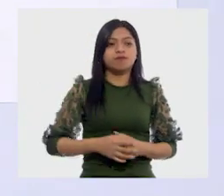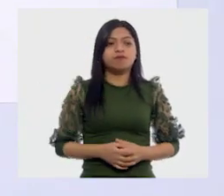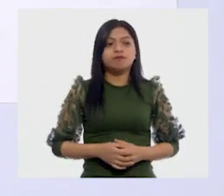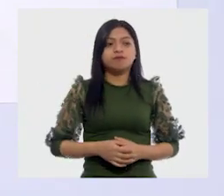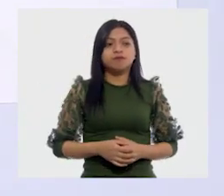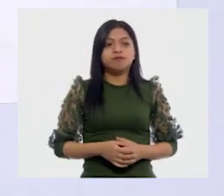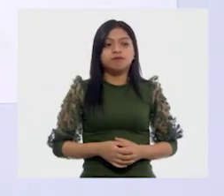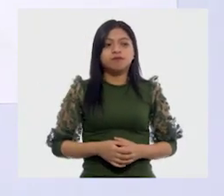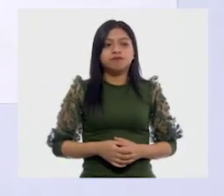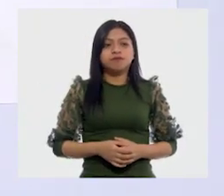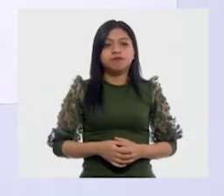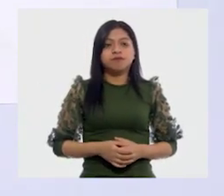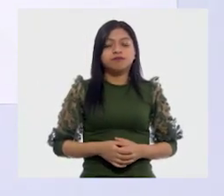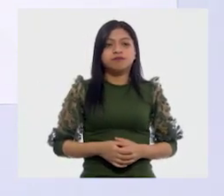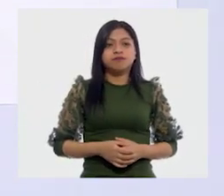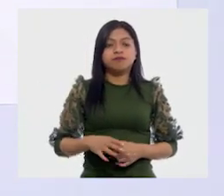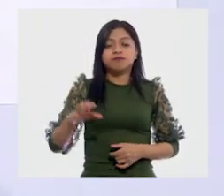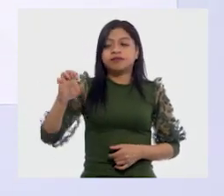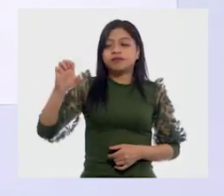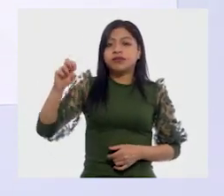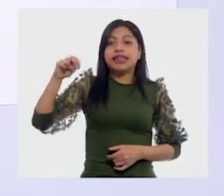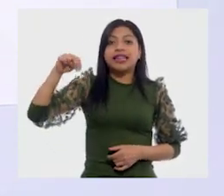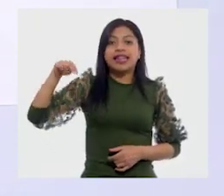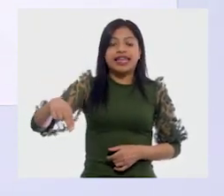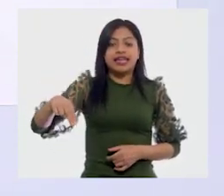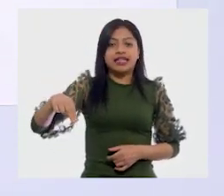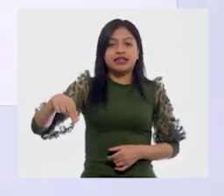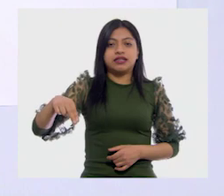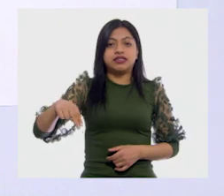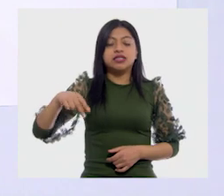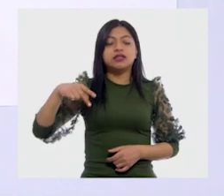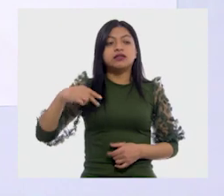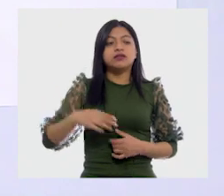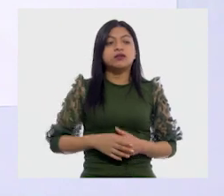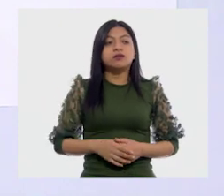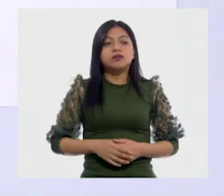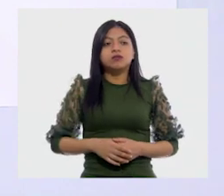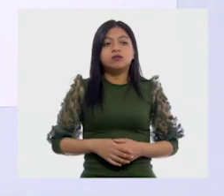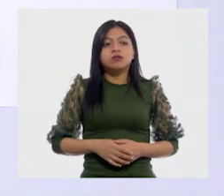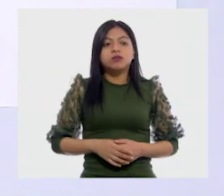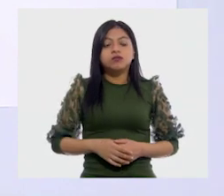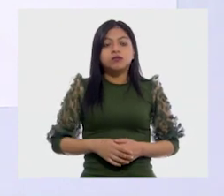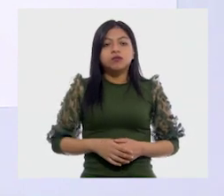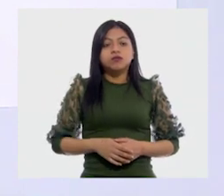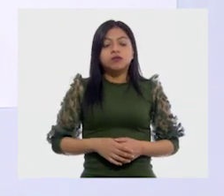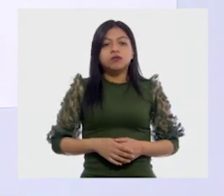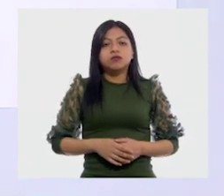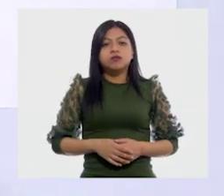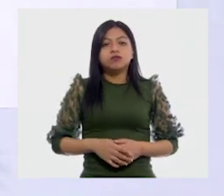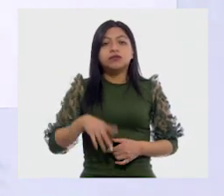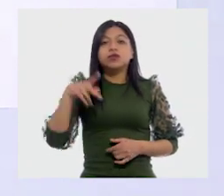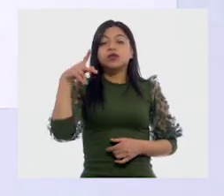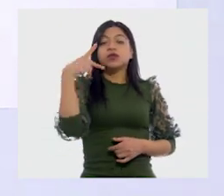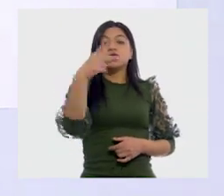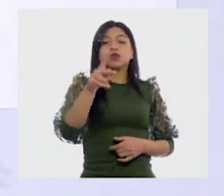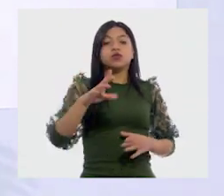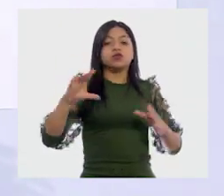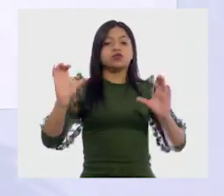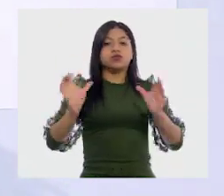me falta? Una N. En. S. Una N. Muy bien. M. Su